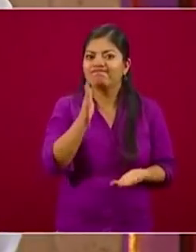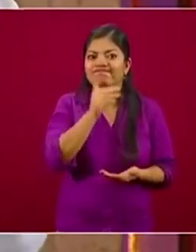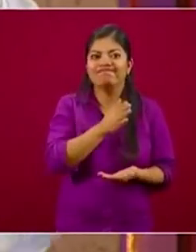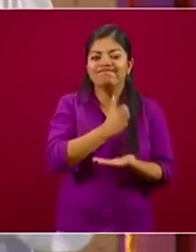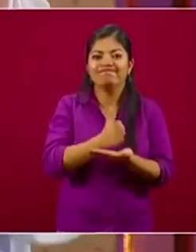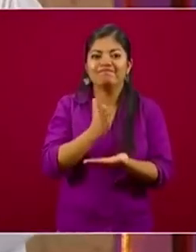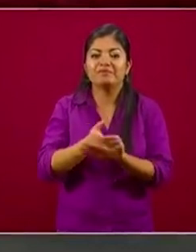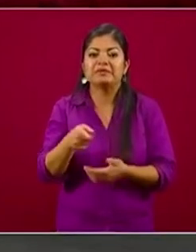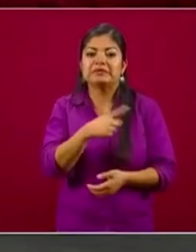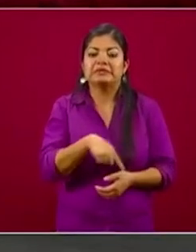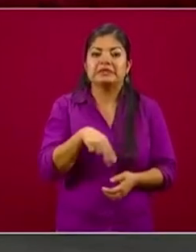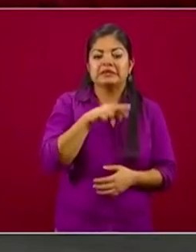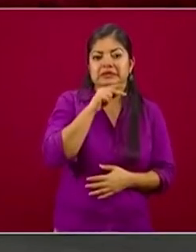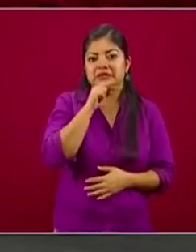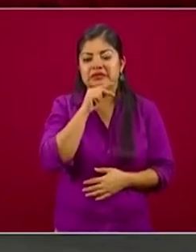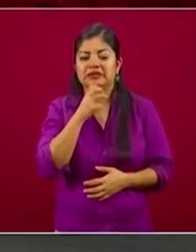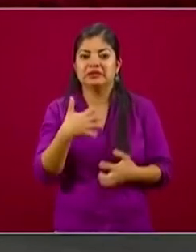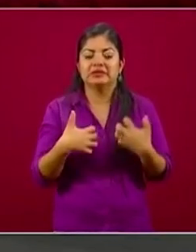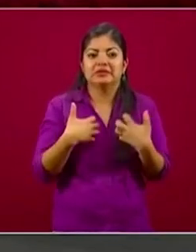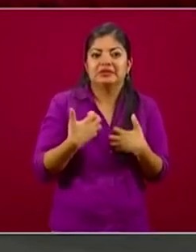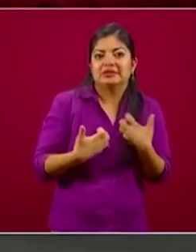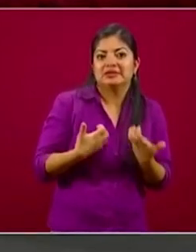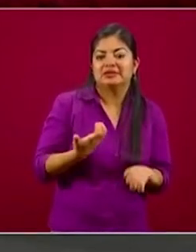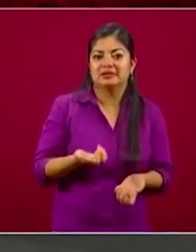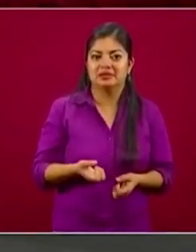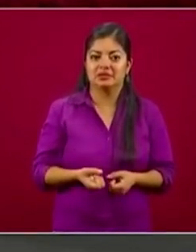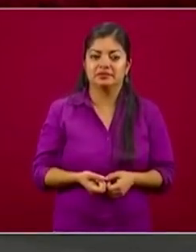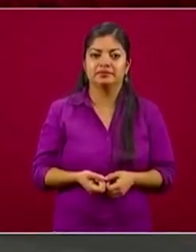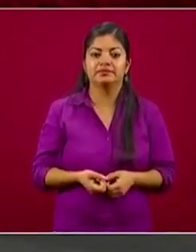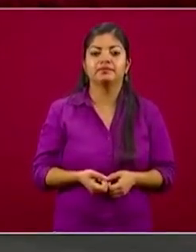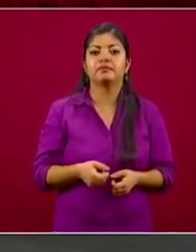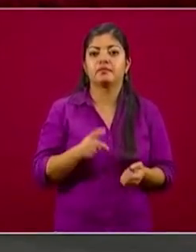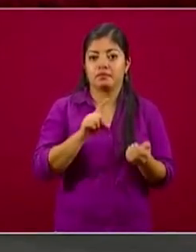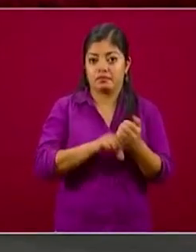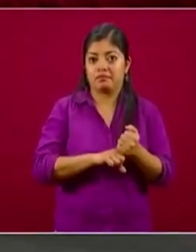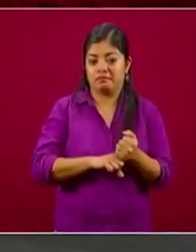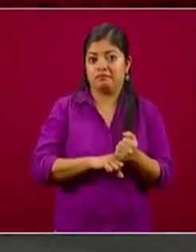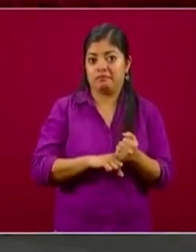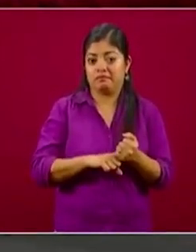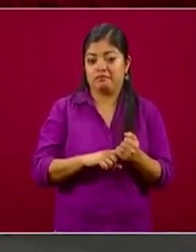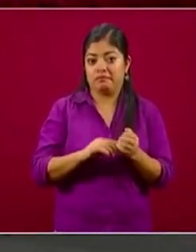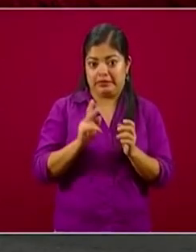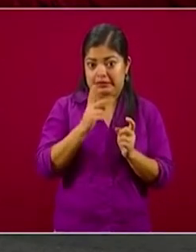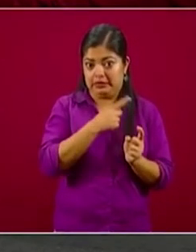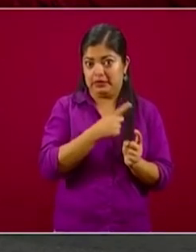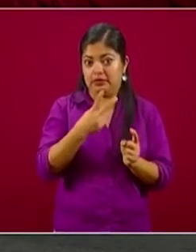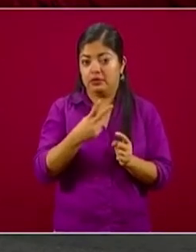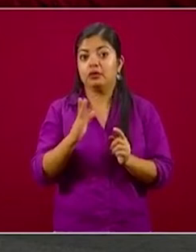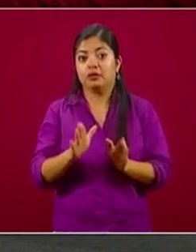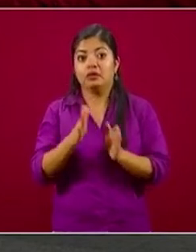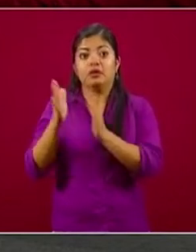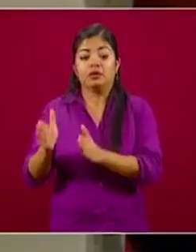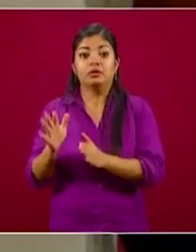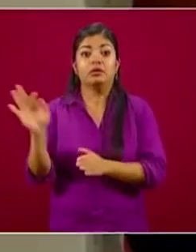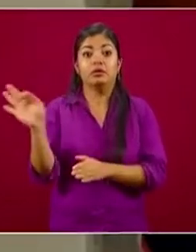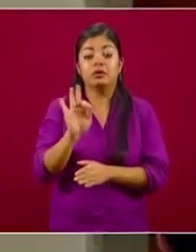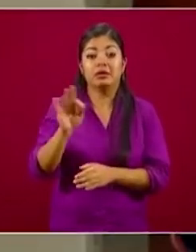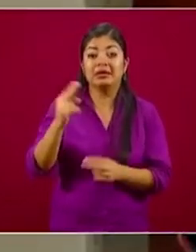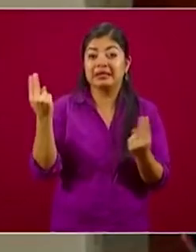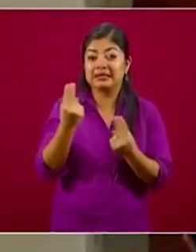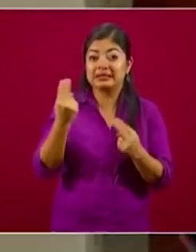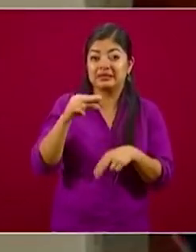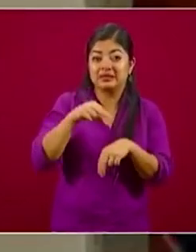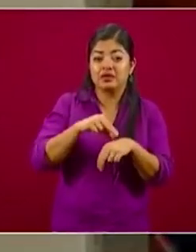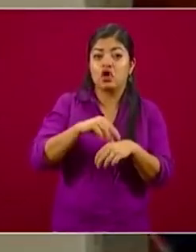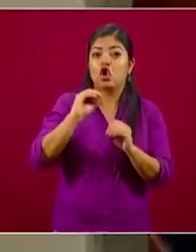como de ansiedad y como de angustia. Y por último, el temor por posible discriminación si se requiere atención médica o